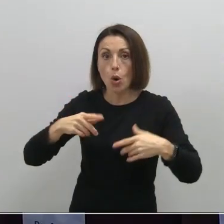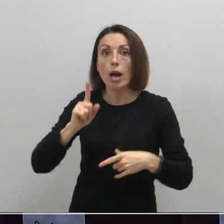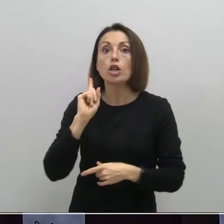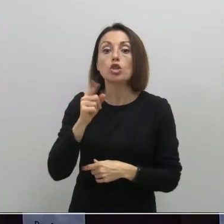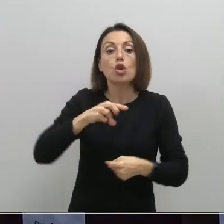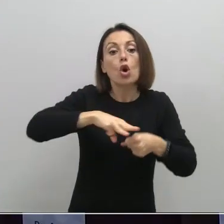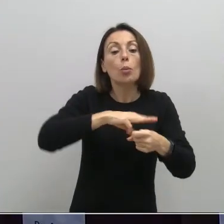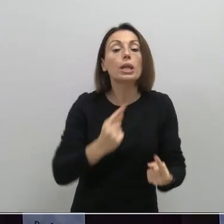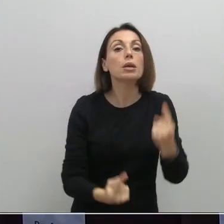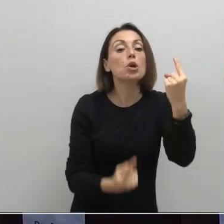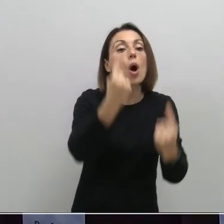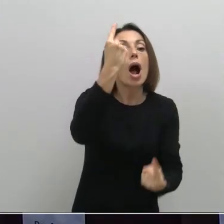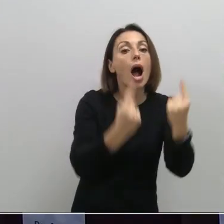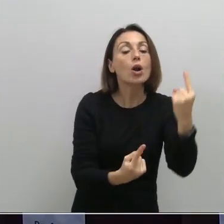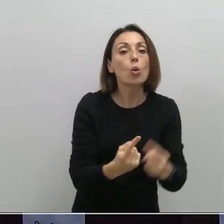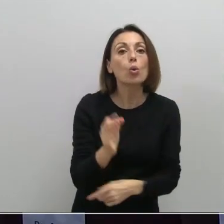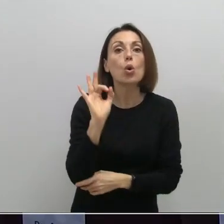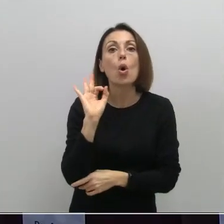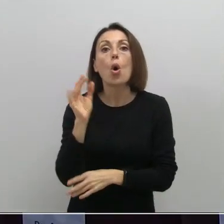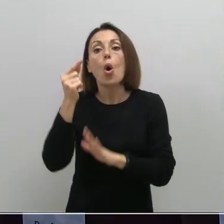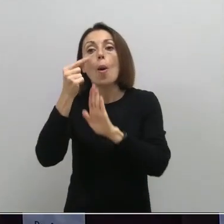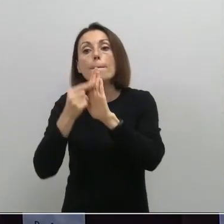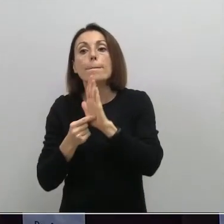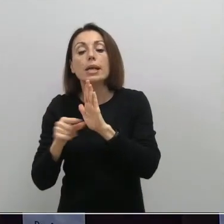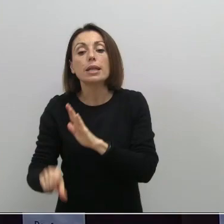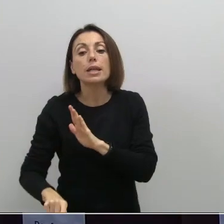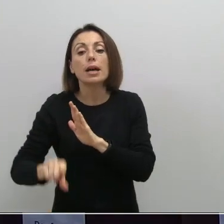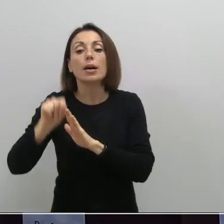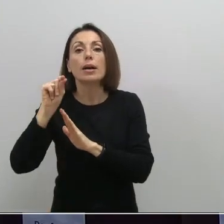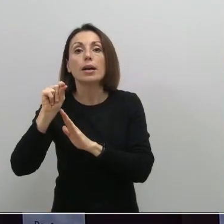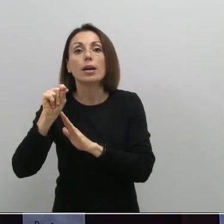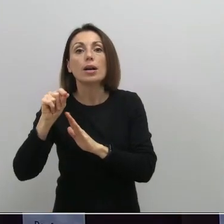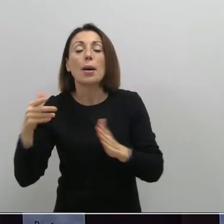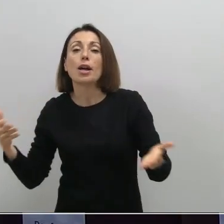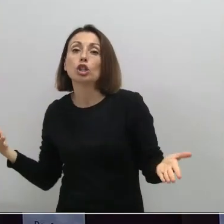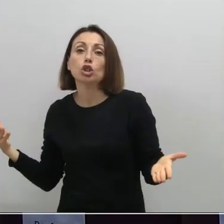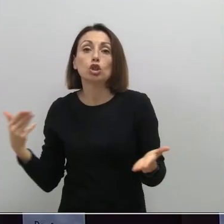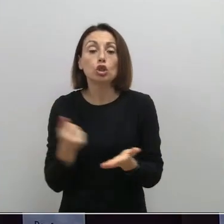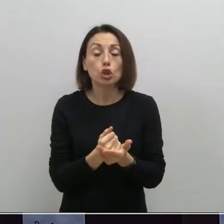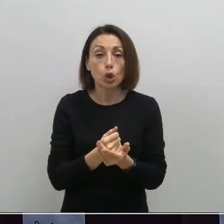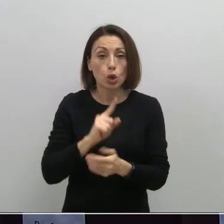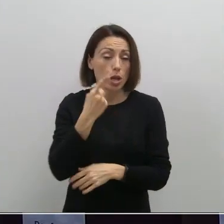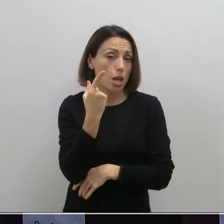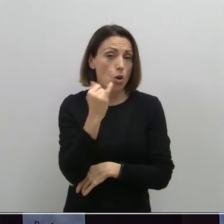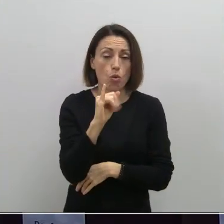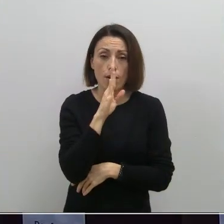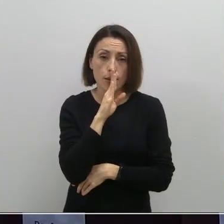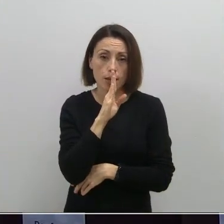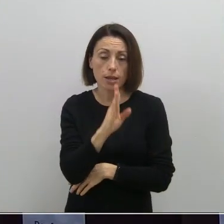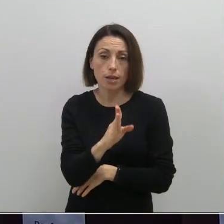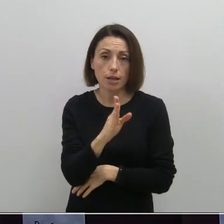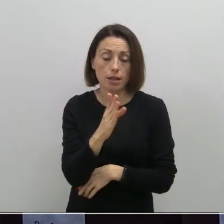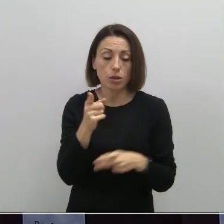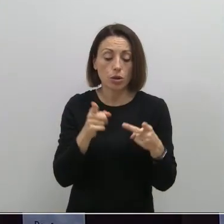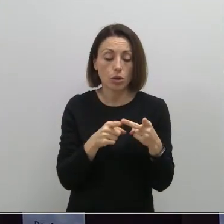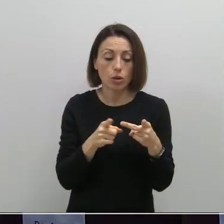o, en cualquier caso, esa medida, esa decisión se tomará para todos y de una sola vez. Quería saber también si